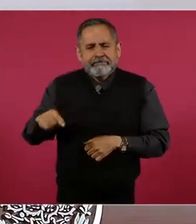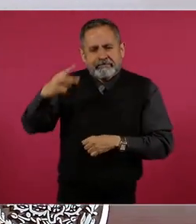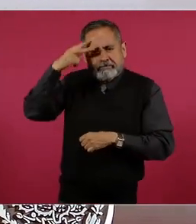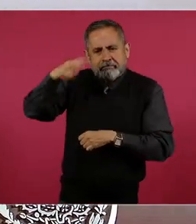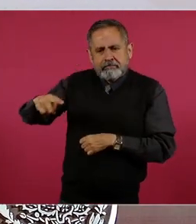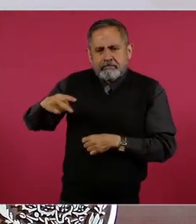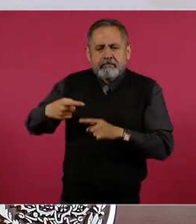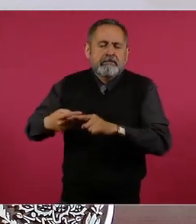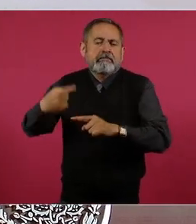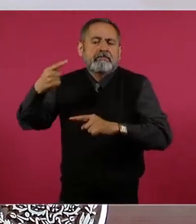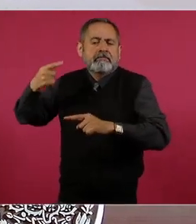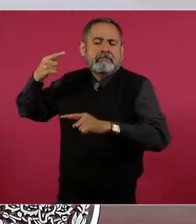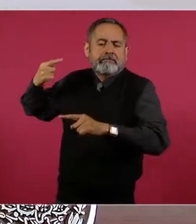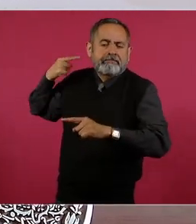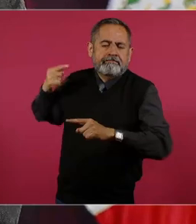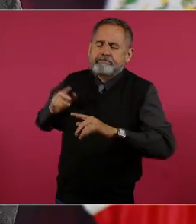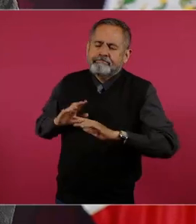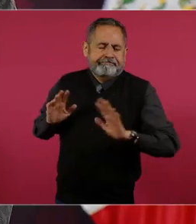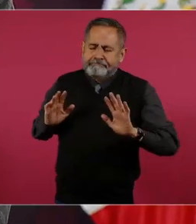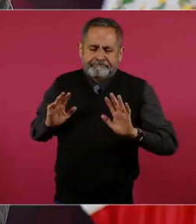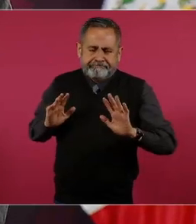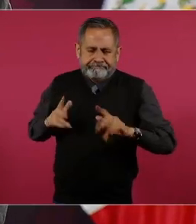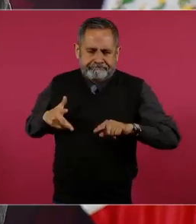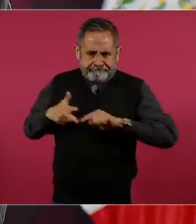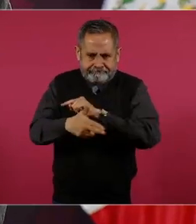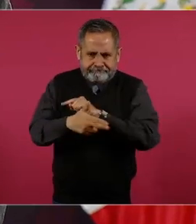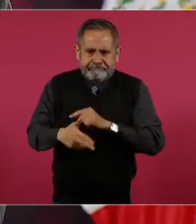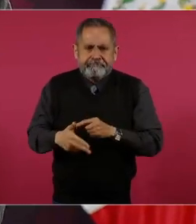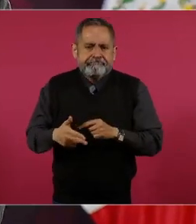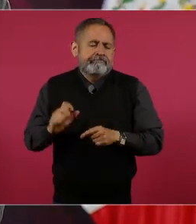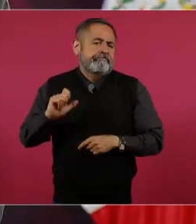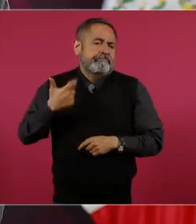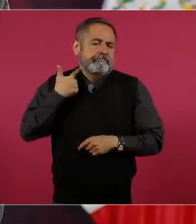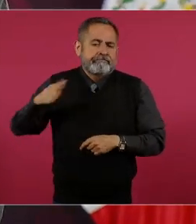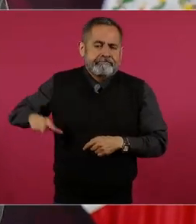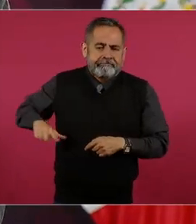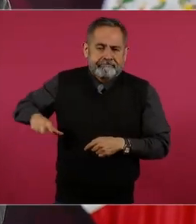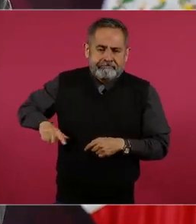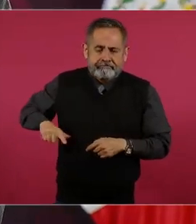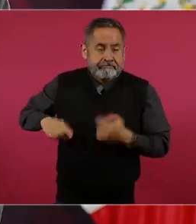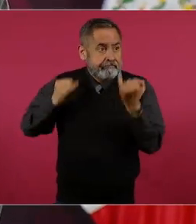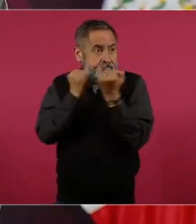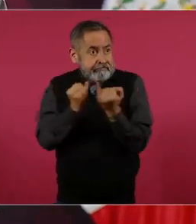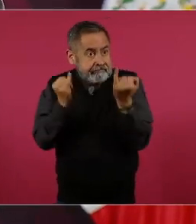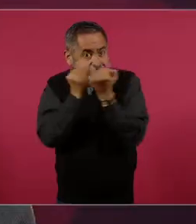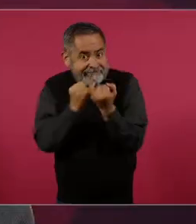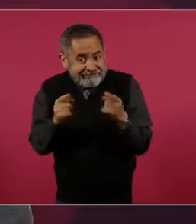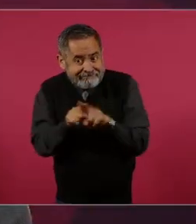gobiernos que habían anteriormente, no es